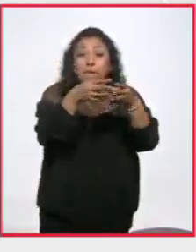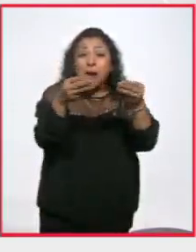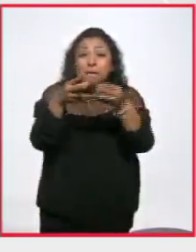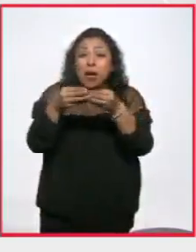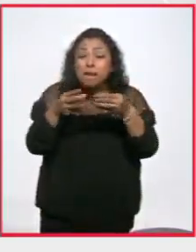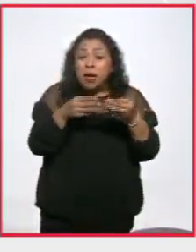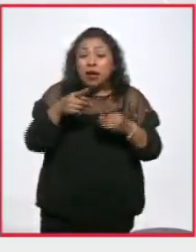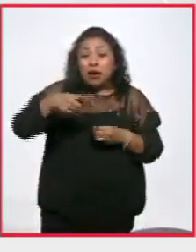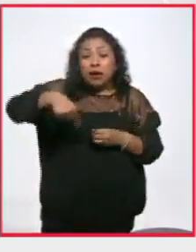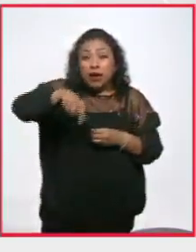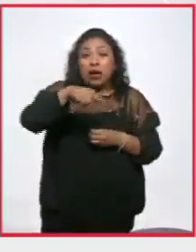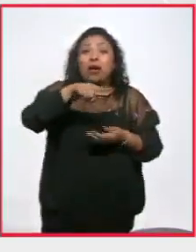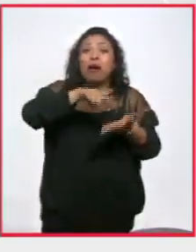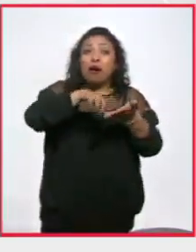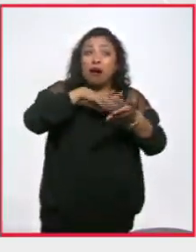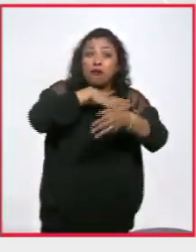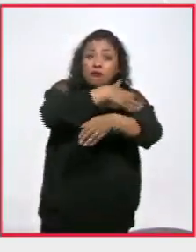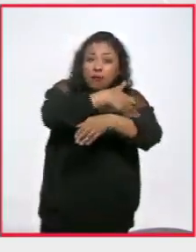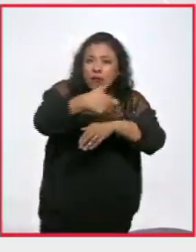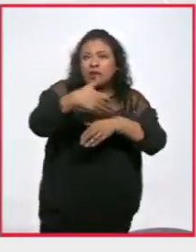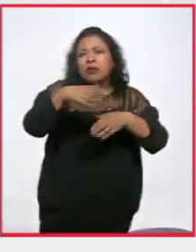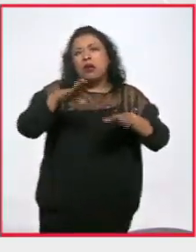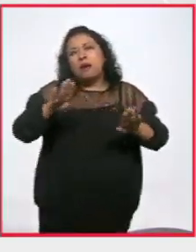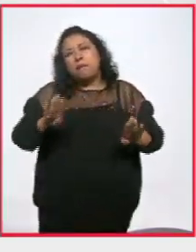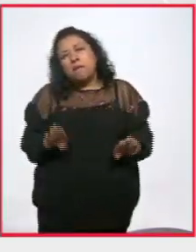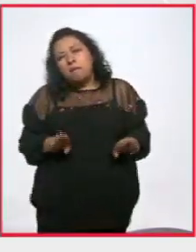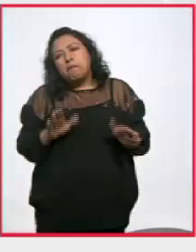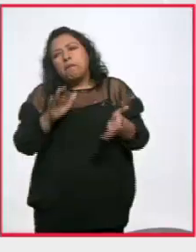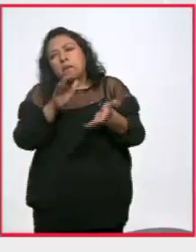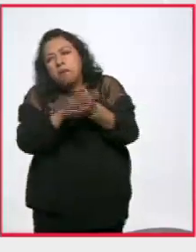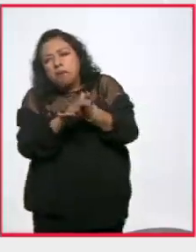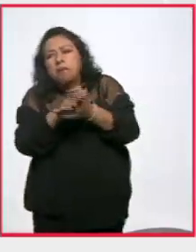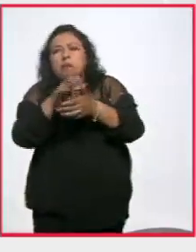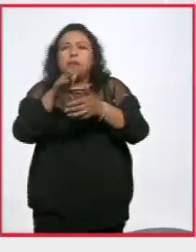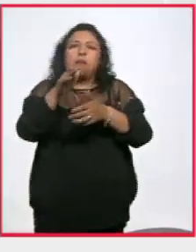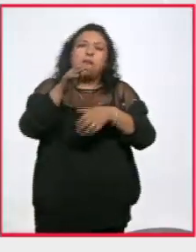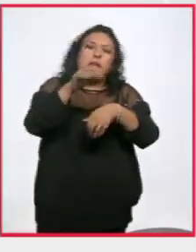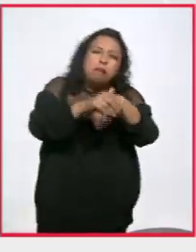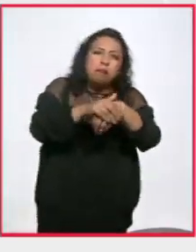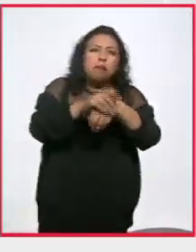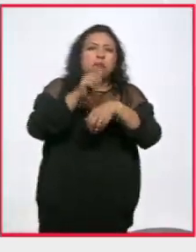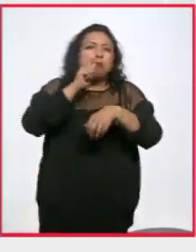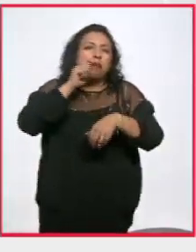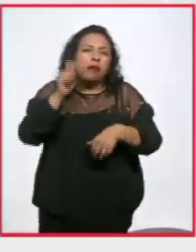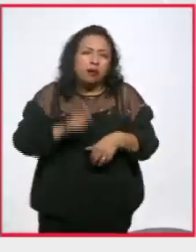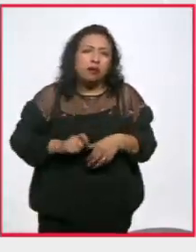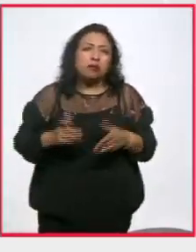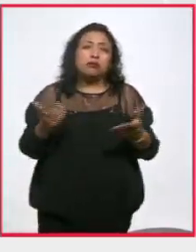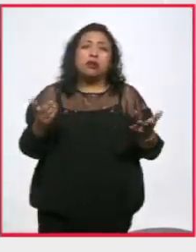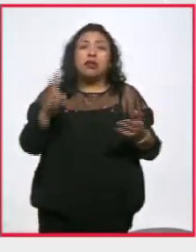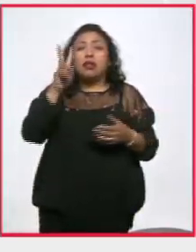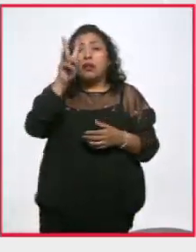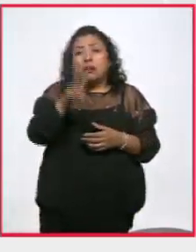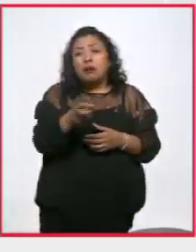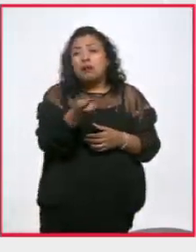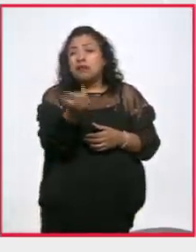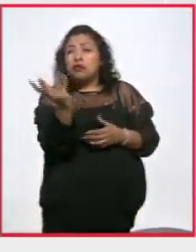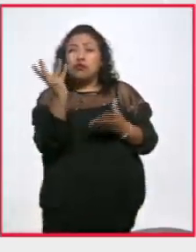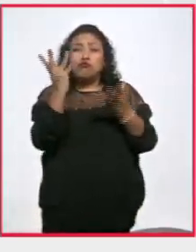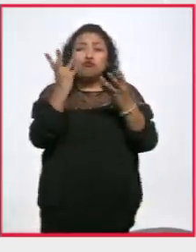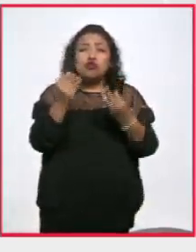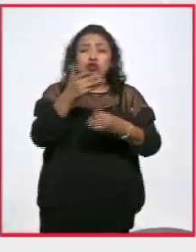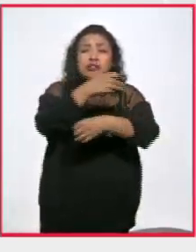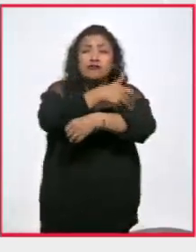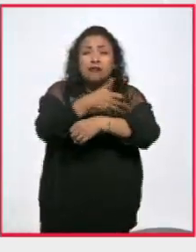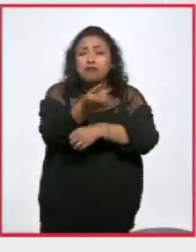estudiantes tenían familias, parejas, amigos, amistades. Entonces, estamos hablando de varias familias,